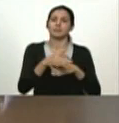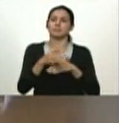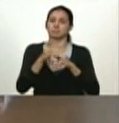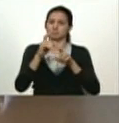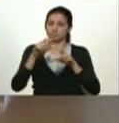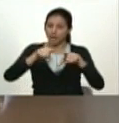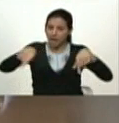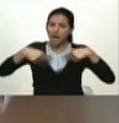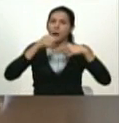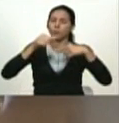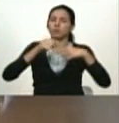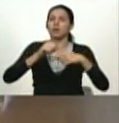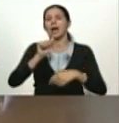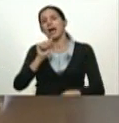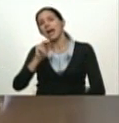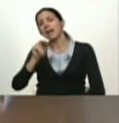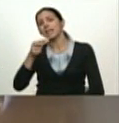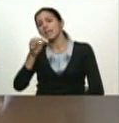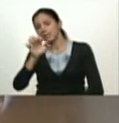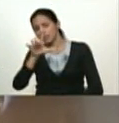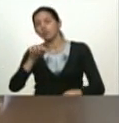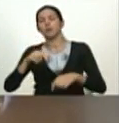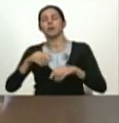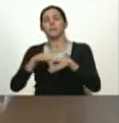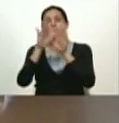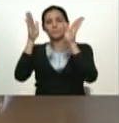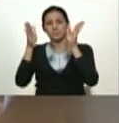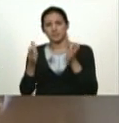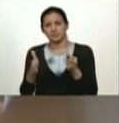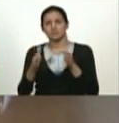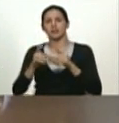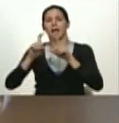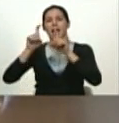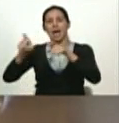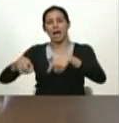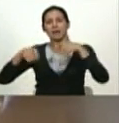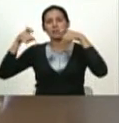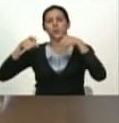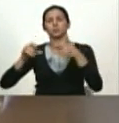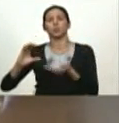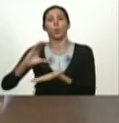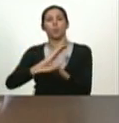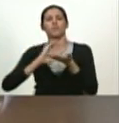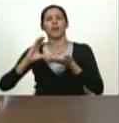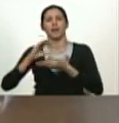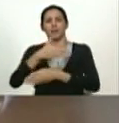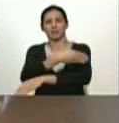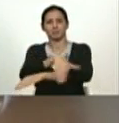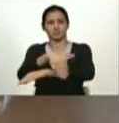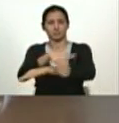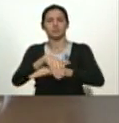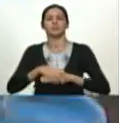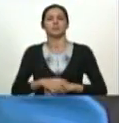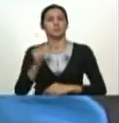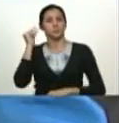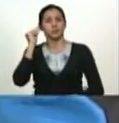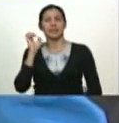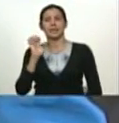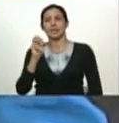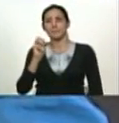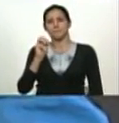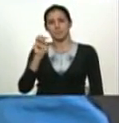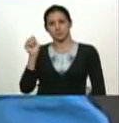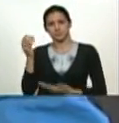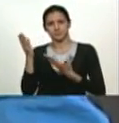ministra de agricultura urbana compañera Edma Ortega